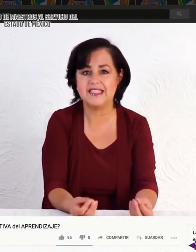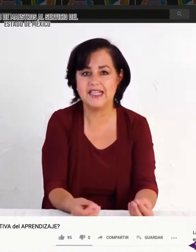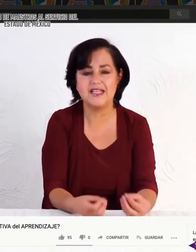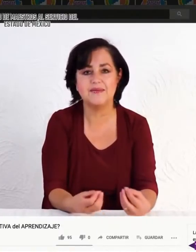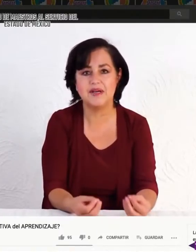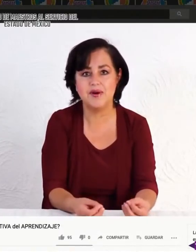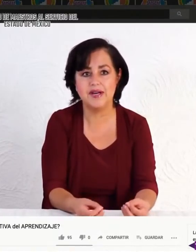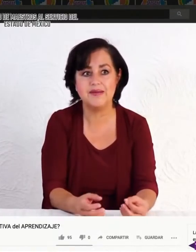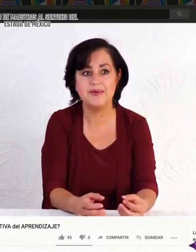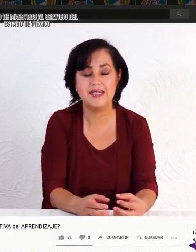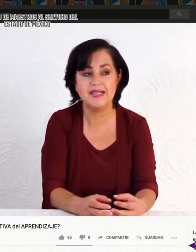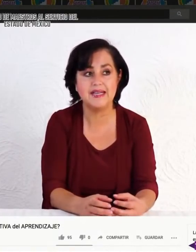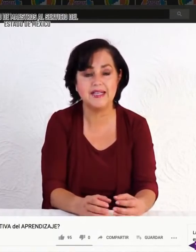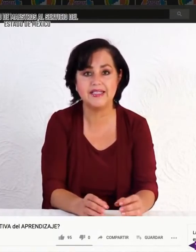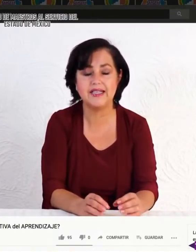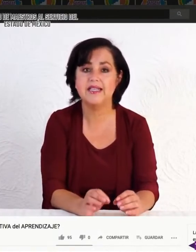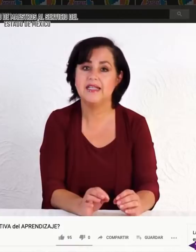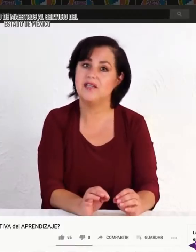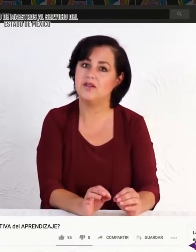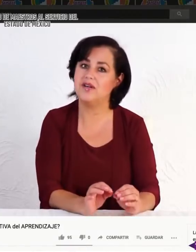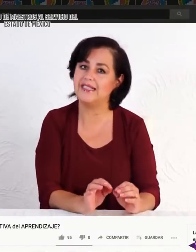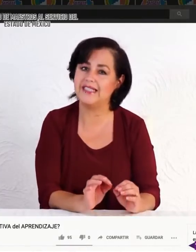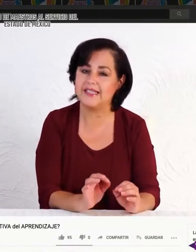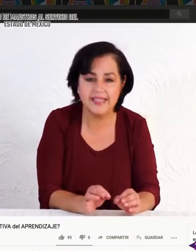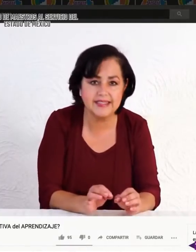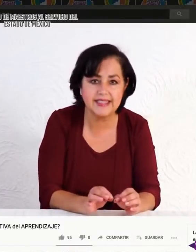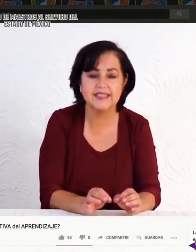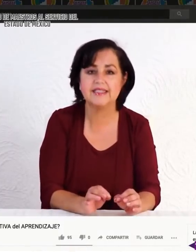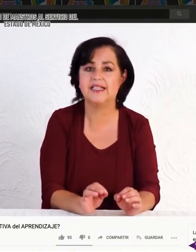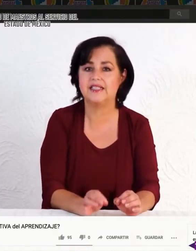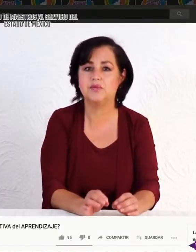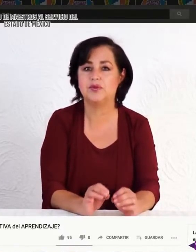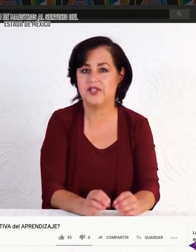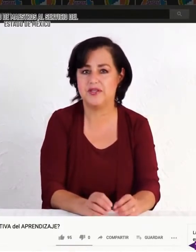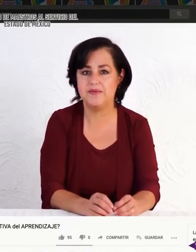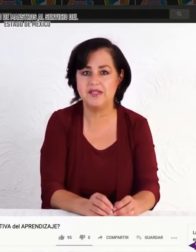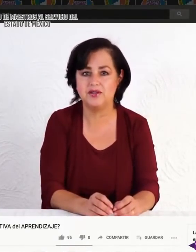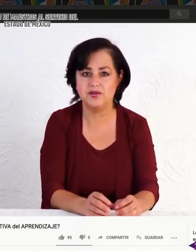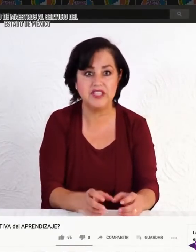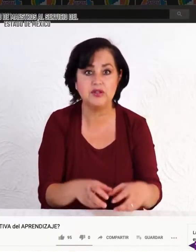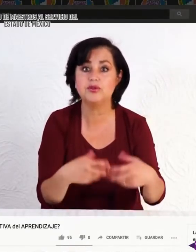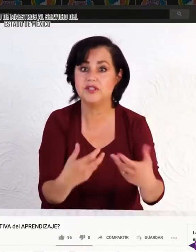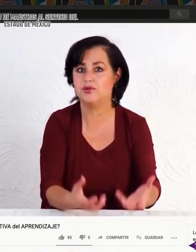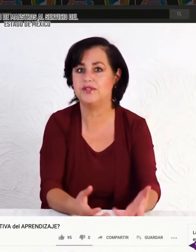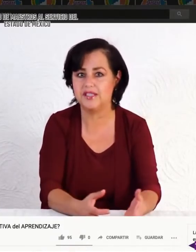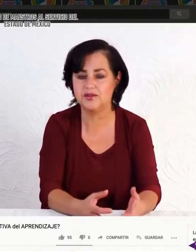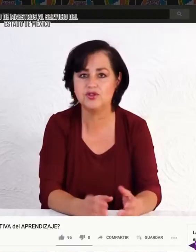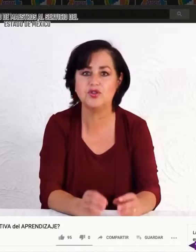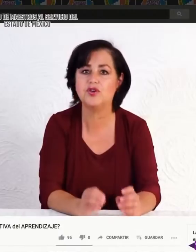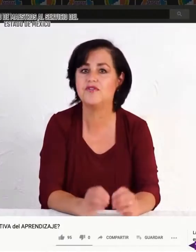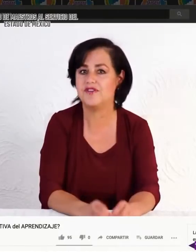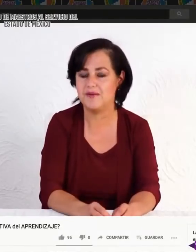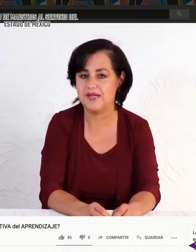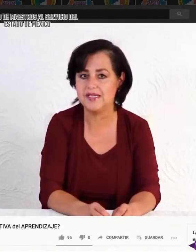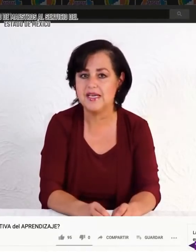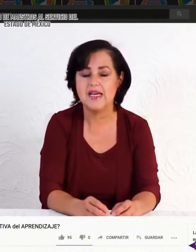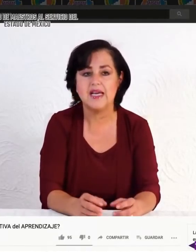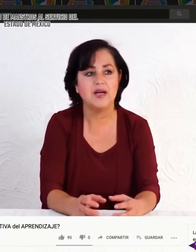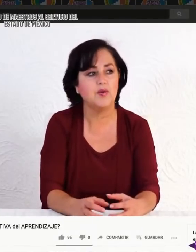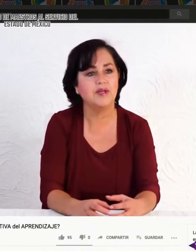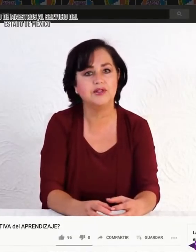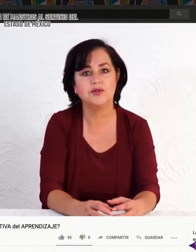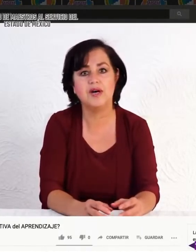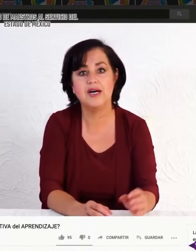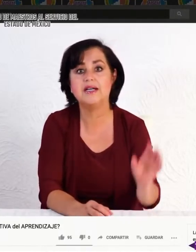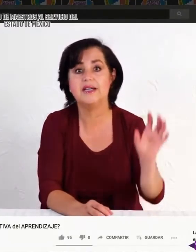facilitarte la tarea de evaluar y van a dejarte con la certeza de que tu procedimiento y tus resultados son confiables